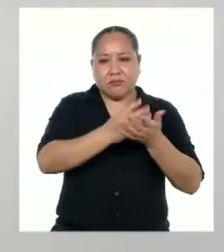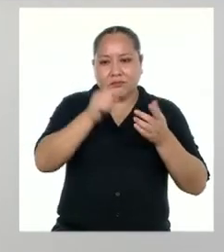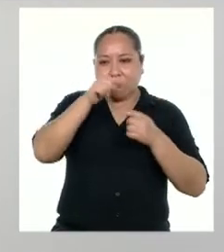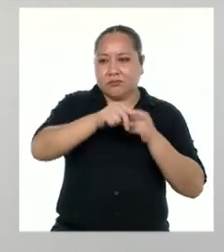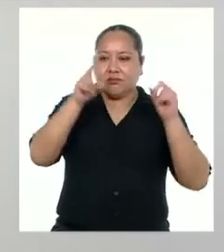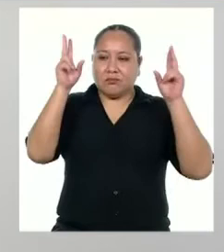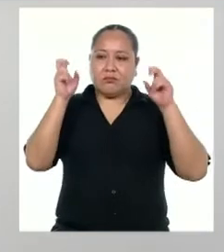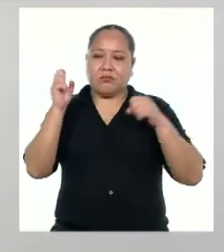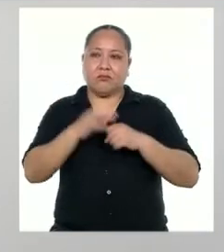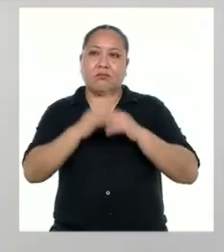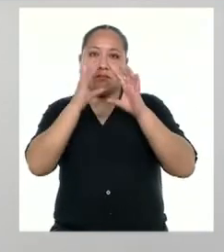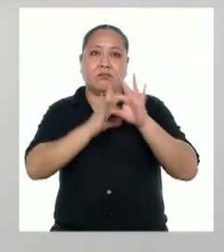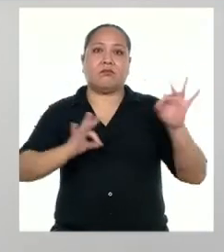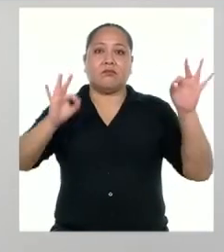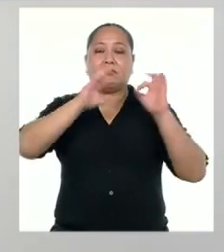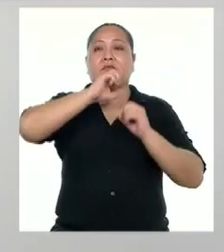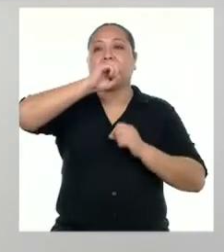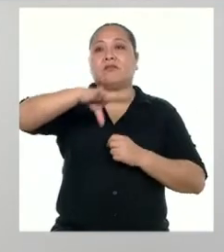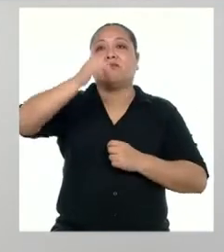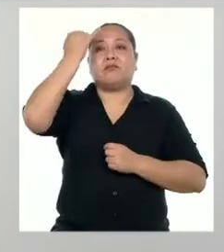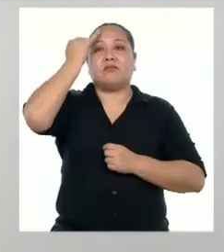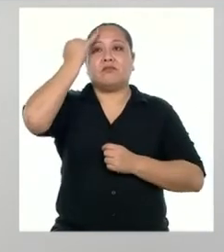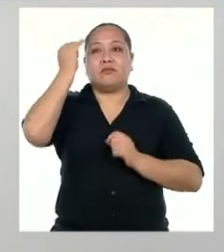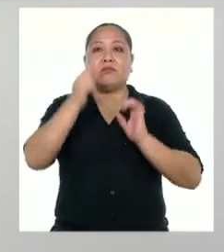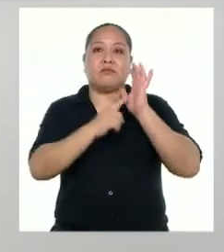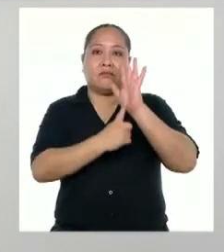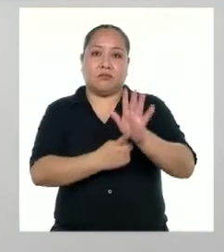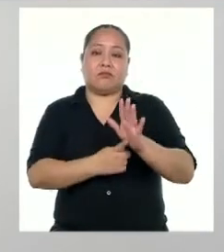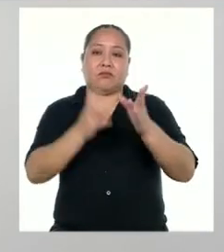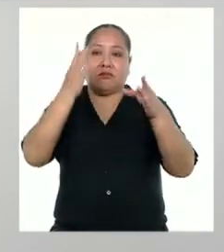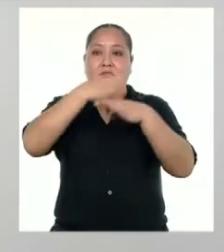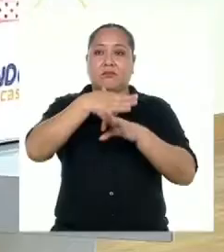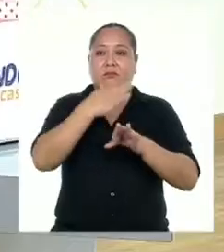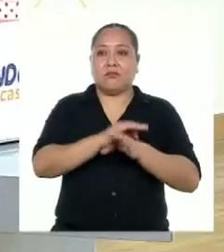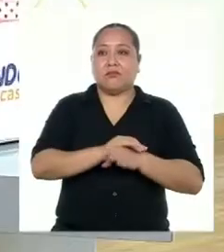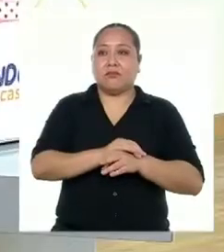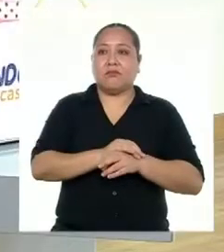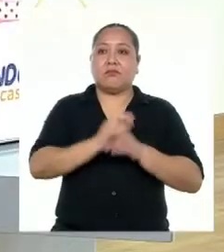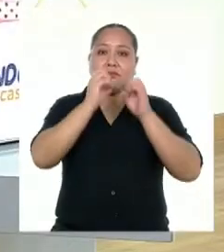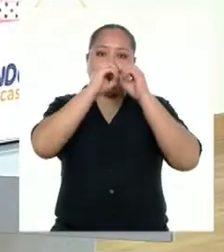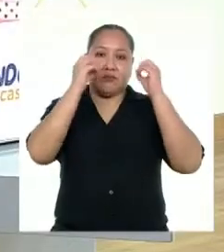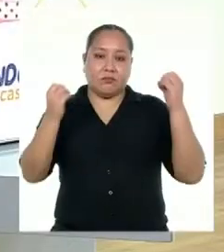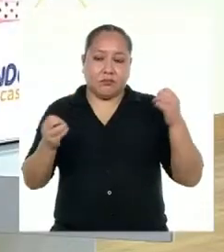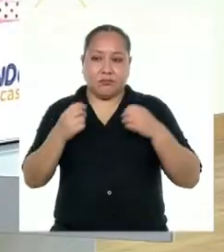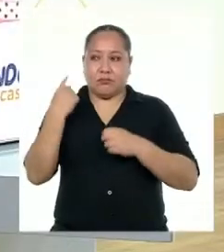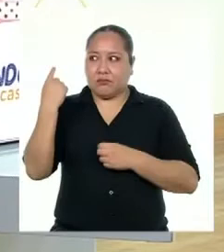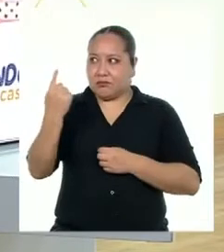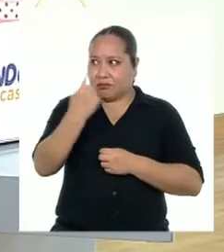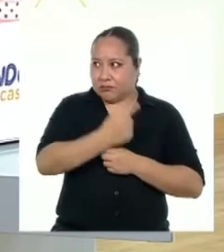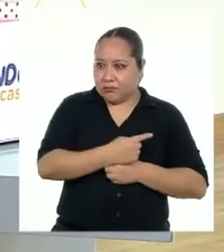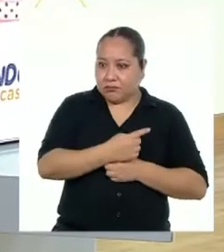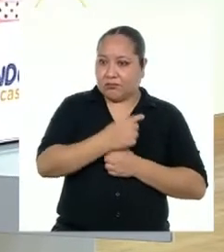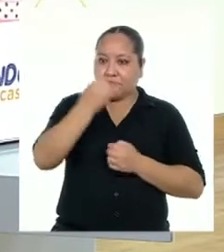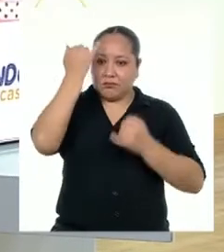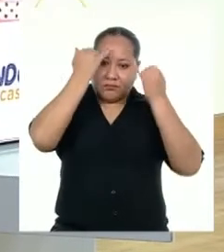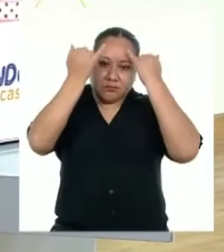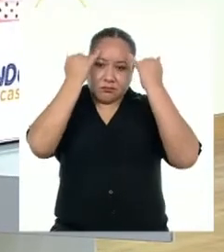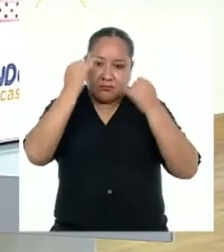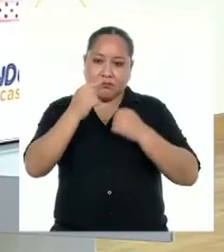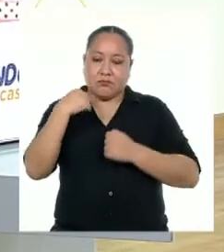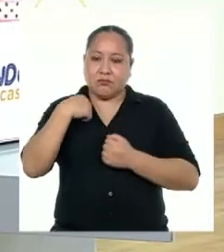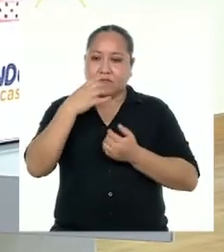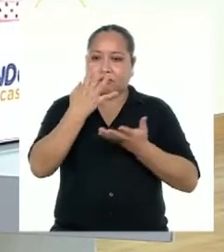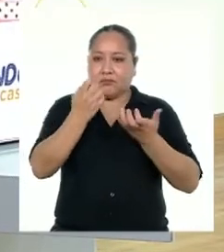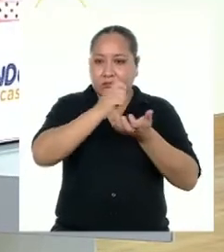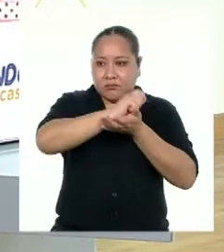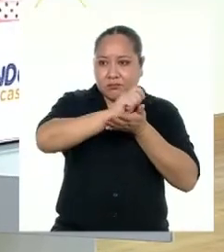Es preciso señalar que la idea se presenta en forma de oración. Entonces, cada una de las ideas que elijo abordar en